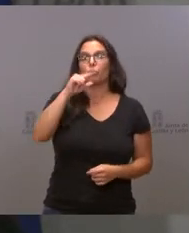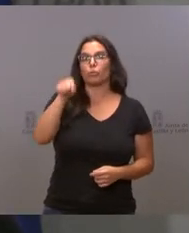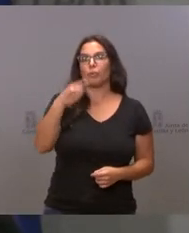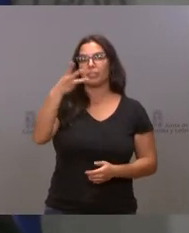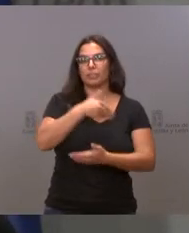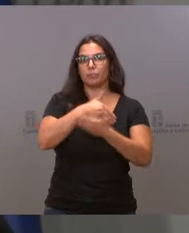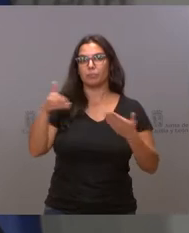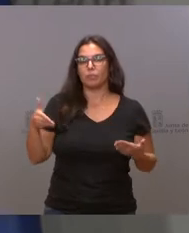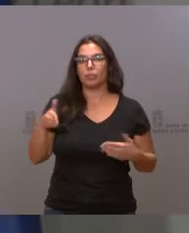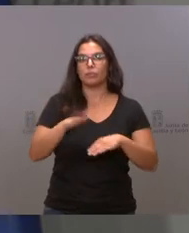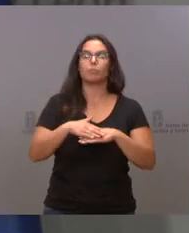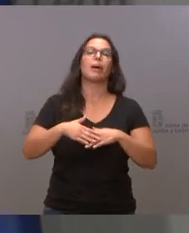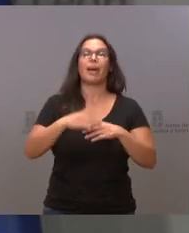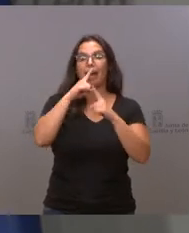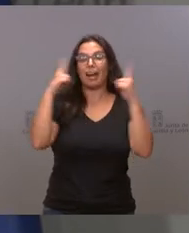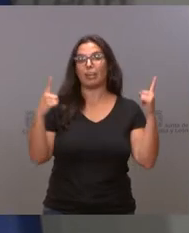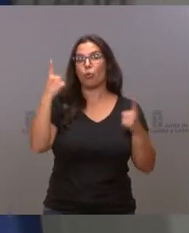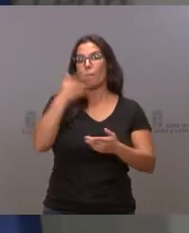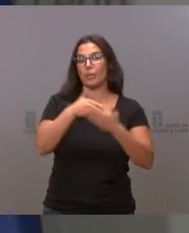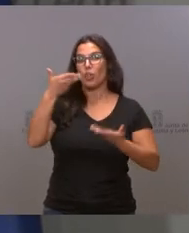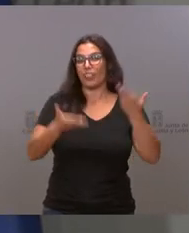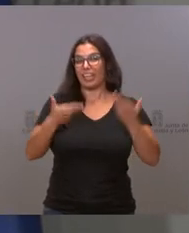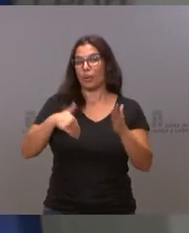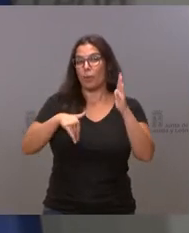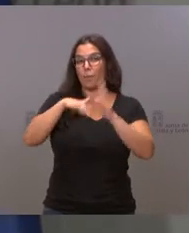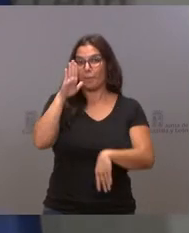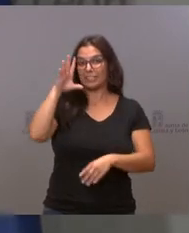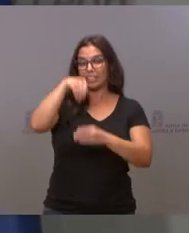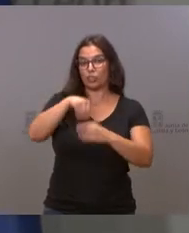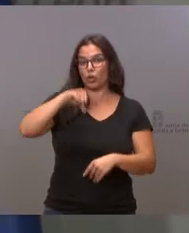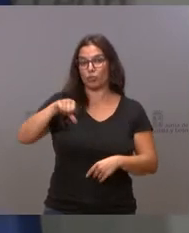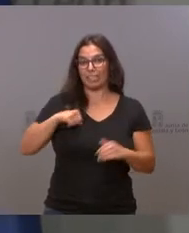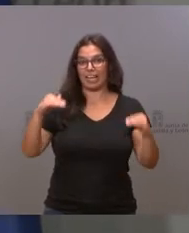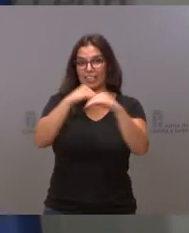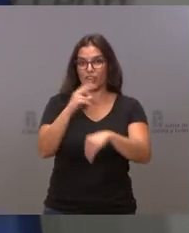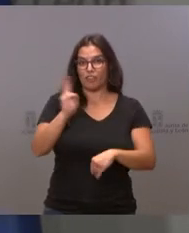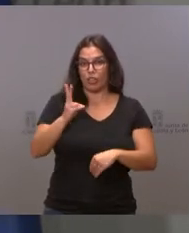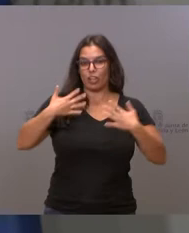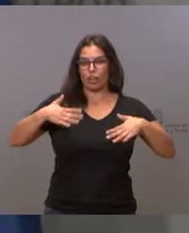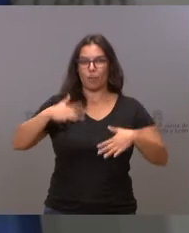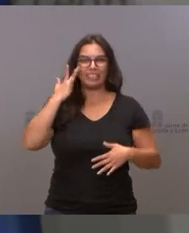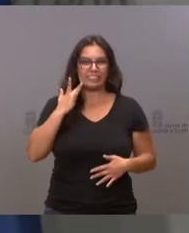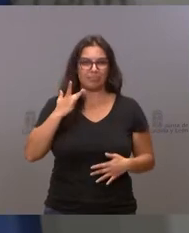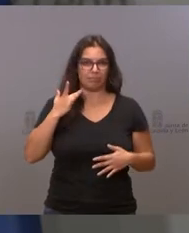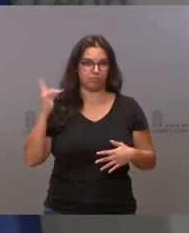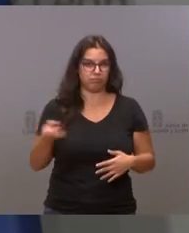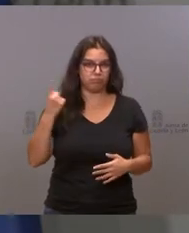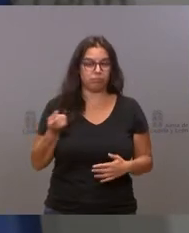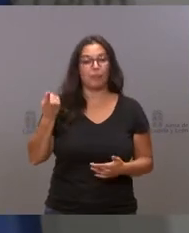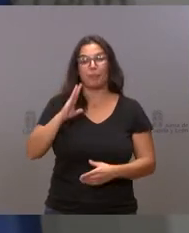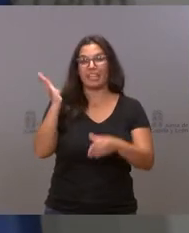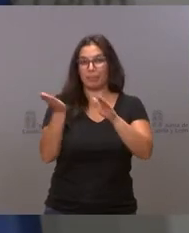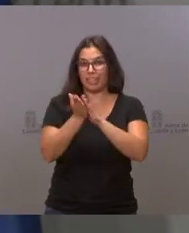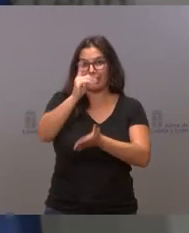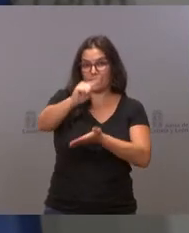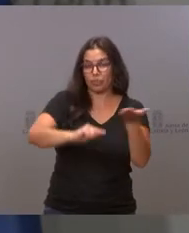lavar más de un millón de kilos de ropa al año en el Hospital Clínico de Valladolid. Es un expediente por un importe, como